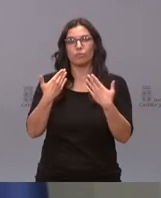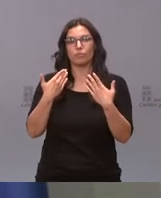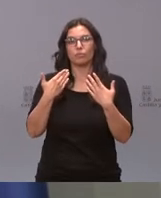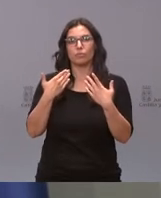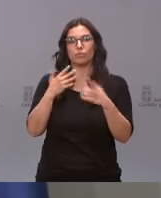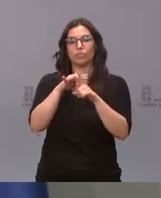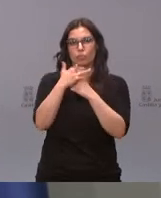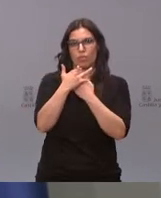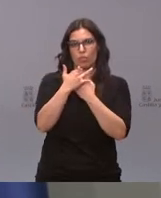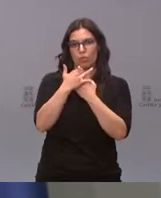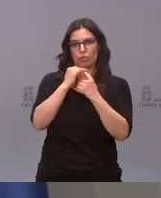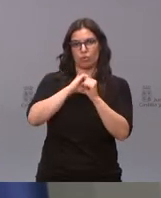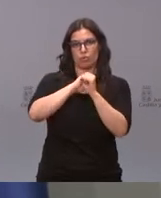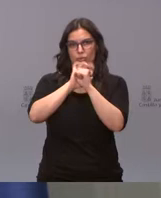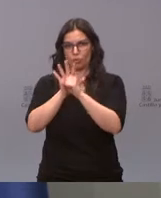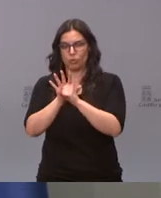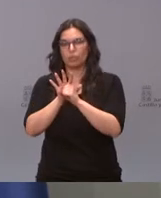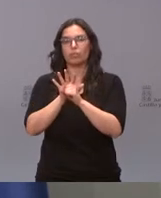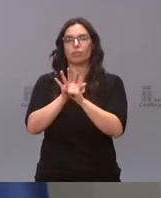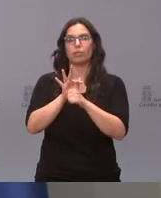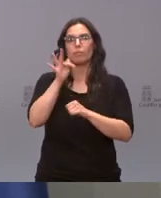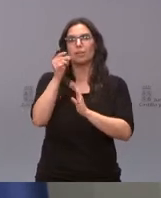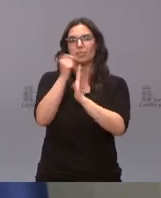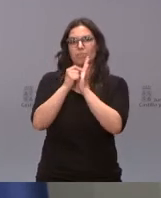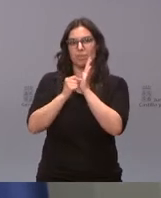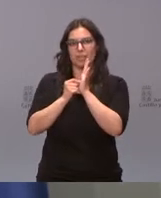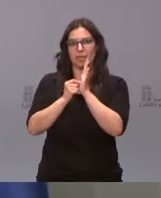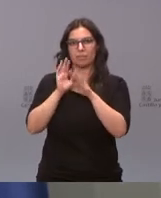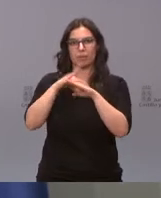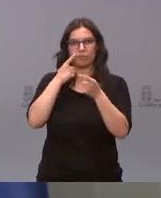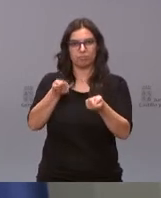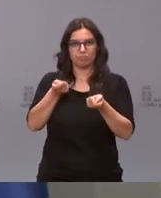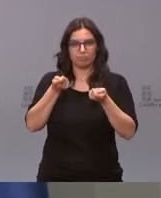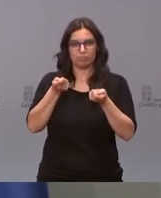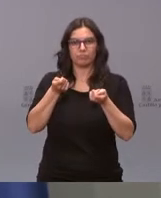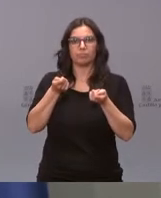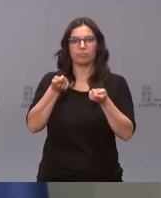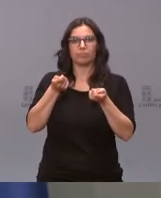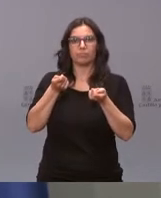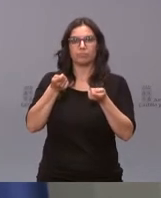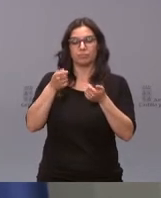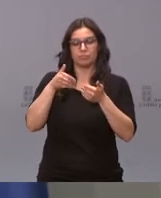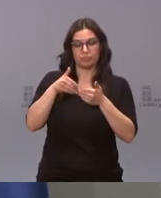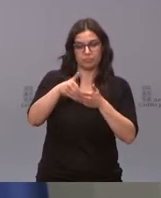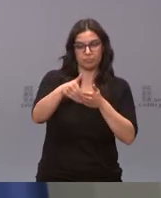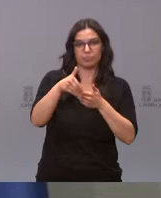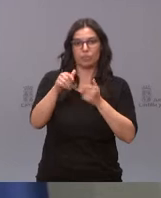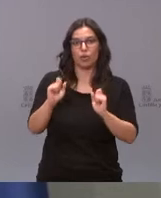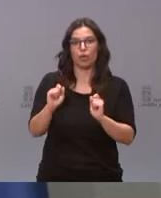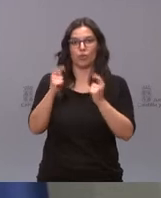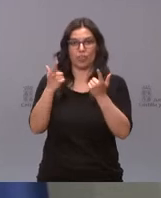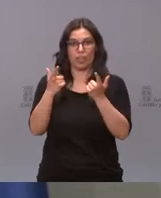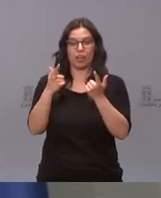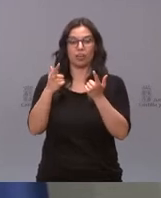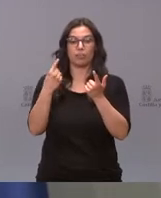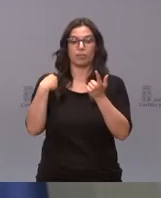epidemiológica y de las medidas de contención de la epidemia que van a entrar en vigor una vez que